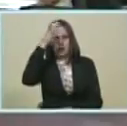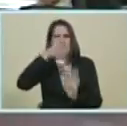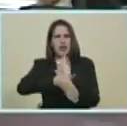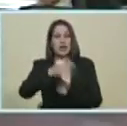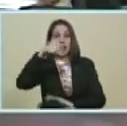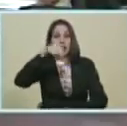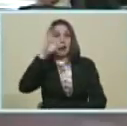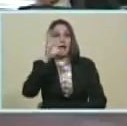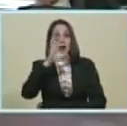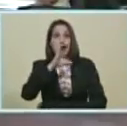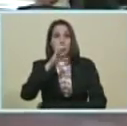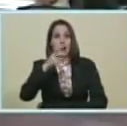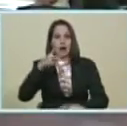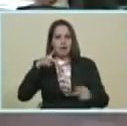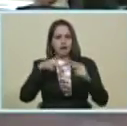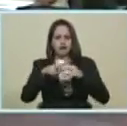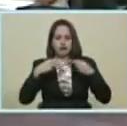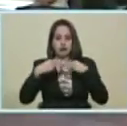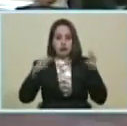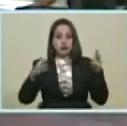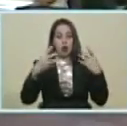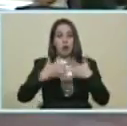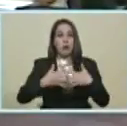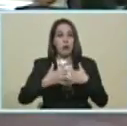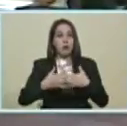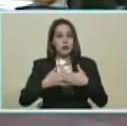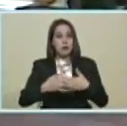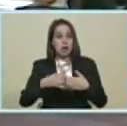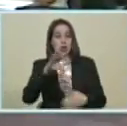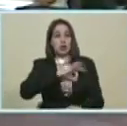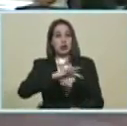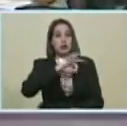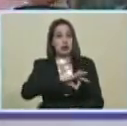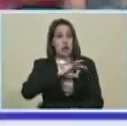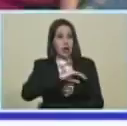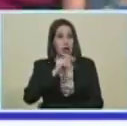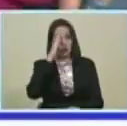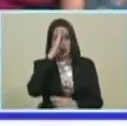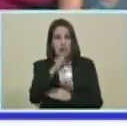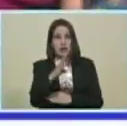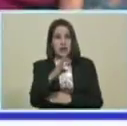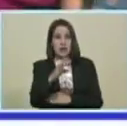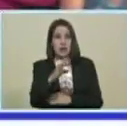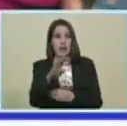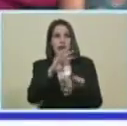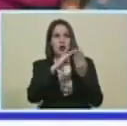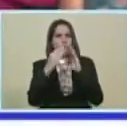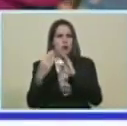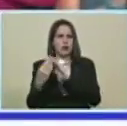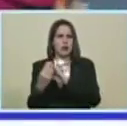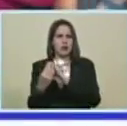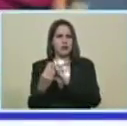la inauguración De una empresa De propiedad social Directa De la comunidad